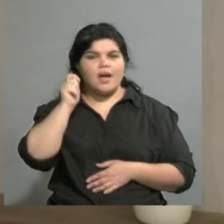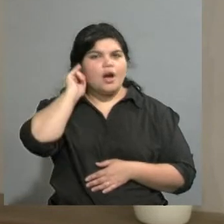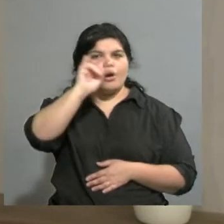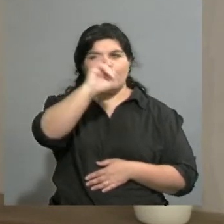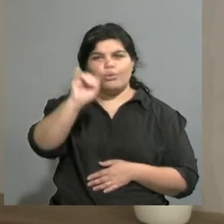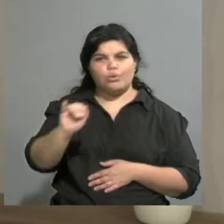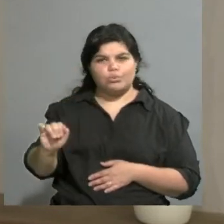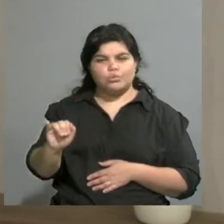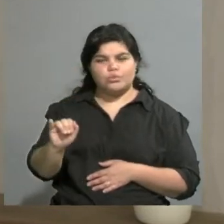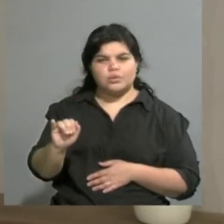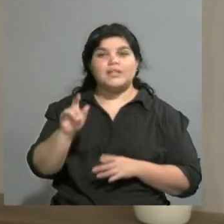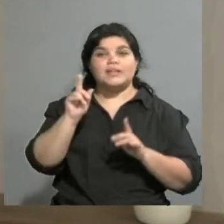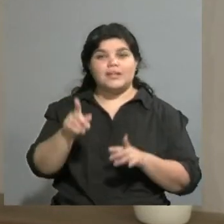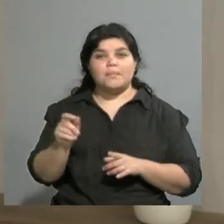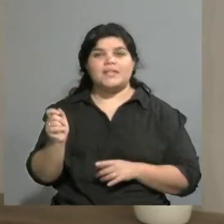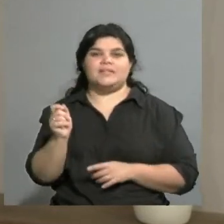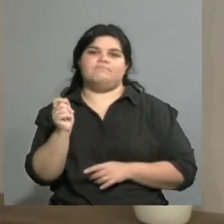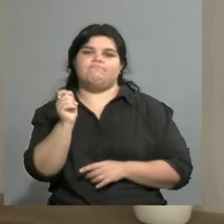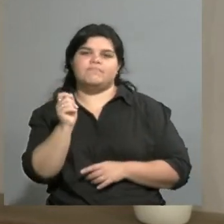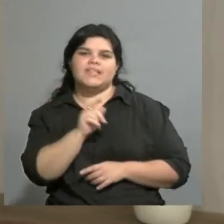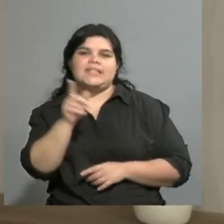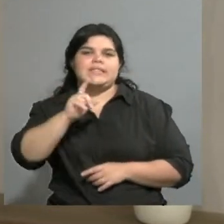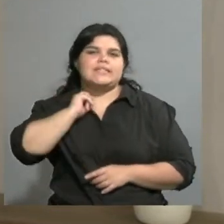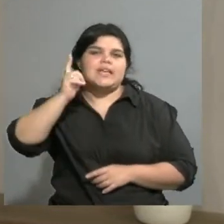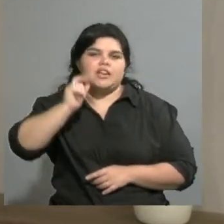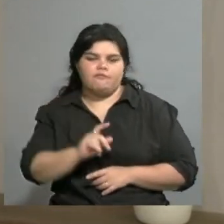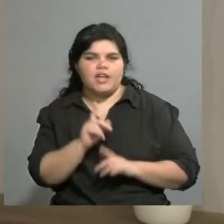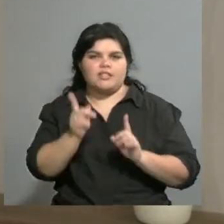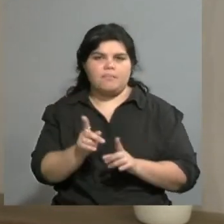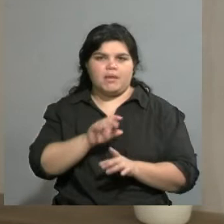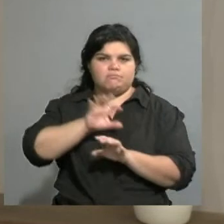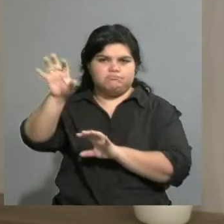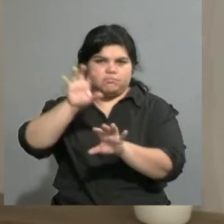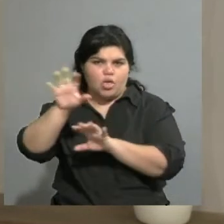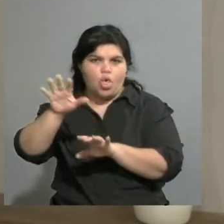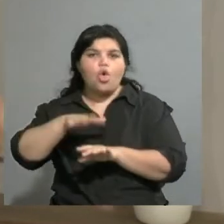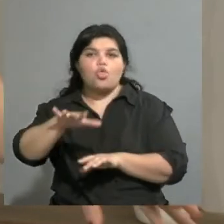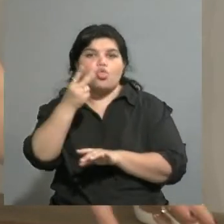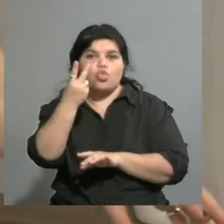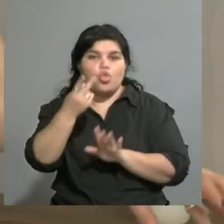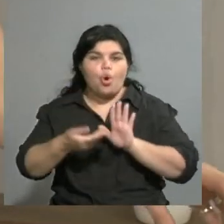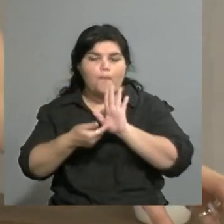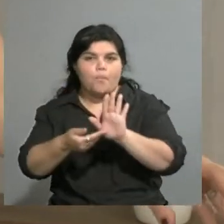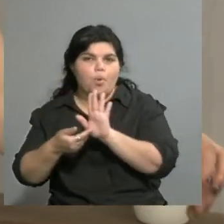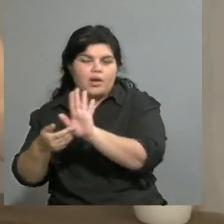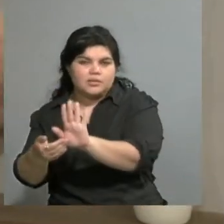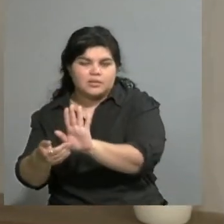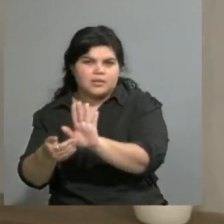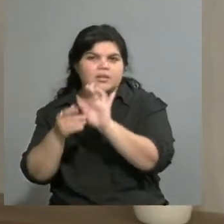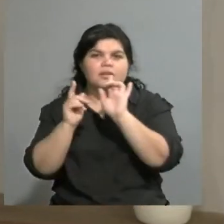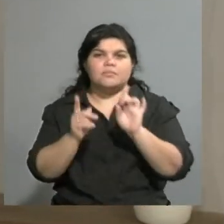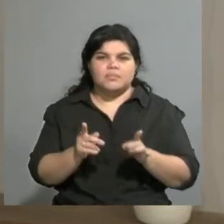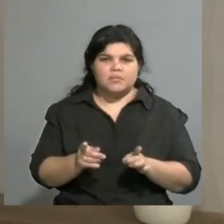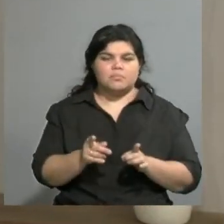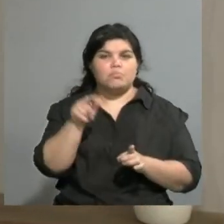desde donde es Laura, ahí en San Rafael, pero digo, ¿cuánto tiempo les llevó? Y a partir de esto, de los estrenos que están ahí próximos, y vos